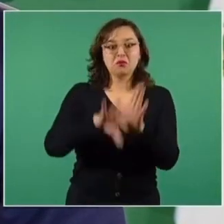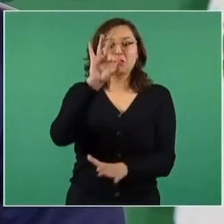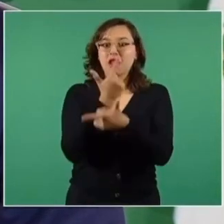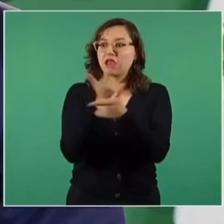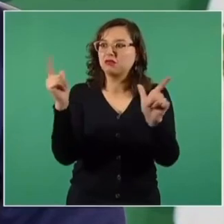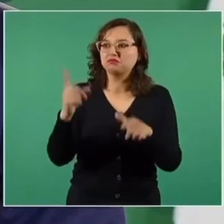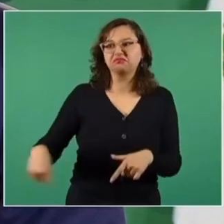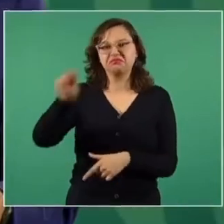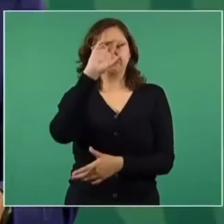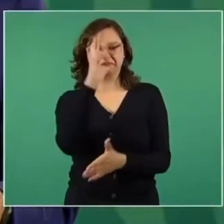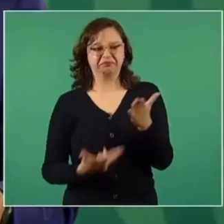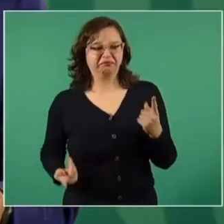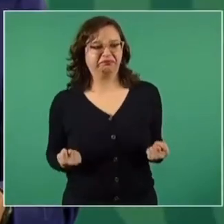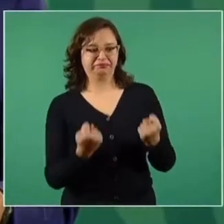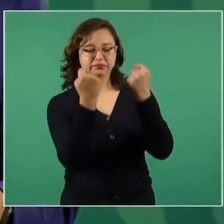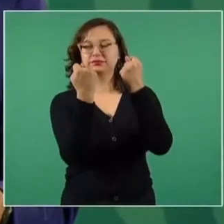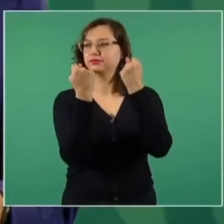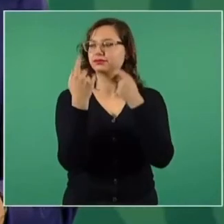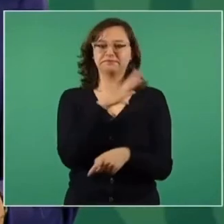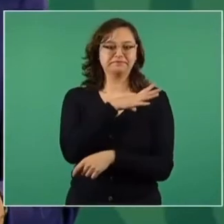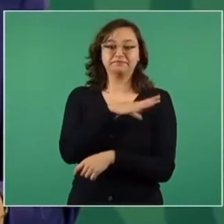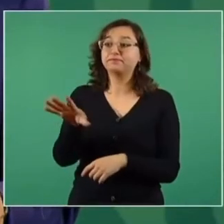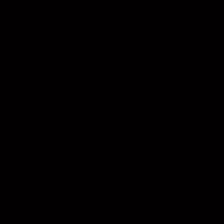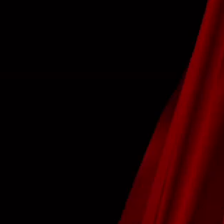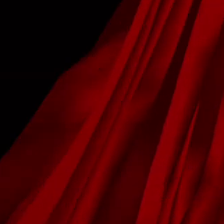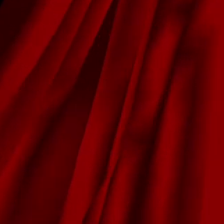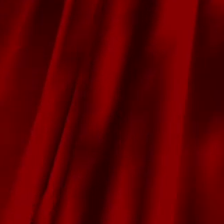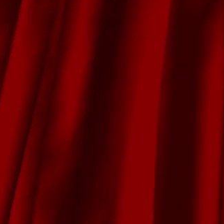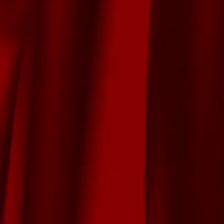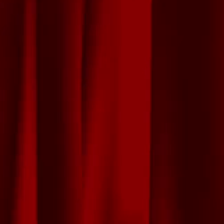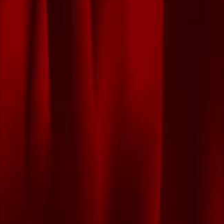a las autoridades. El sufragio efectivo. para se esperaba el defiende. Gracias.